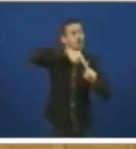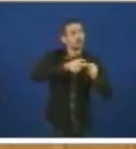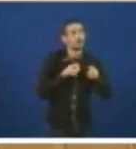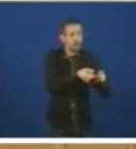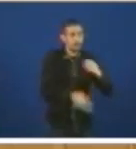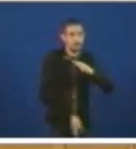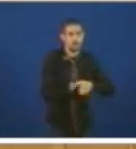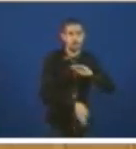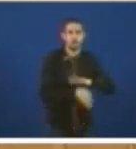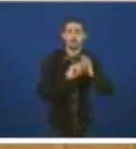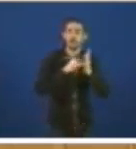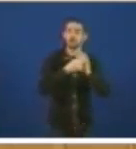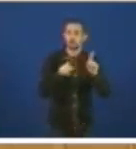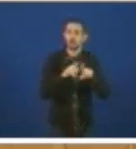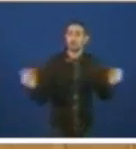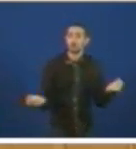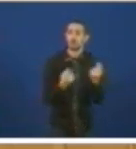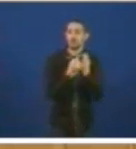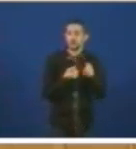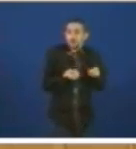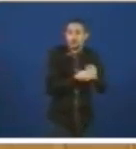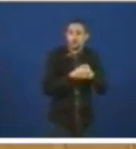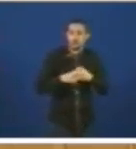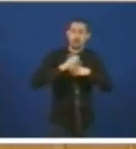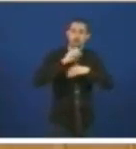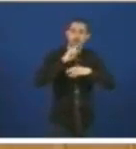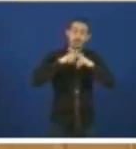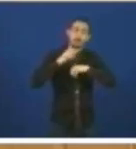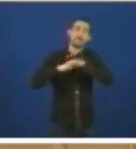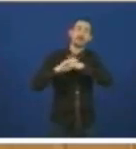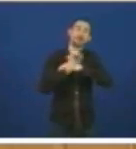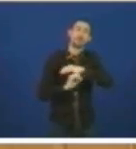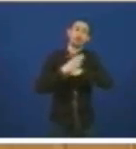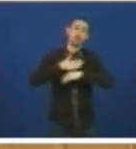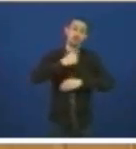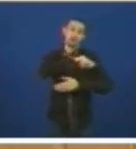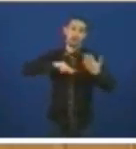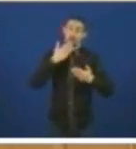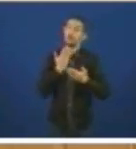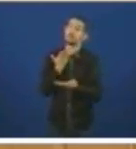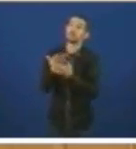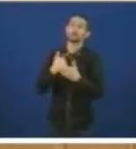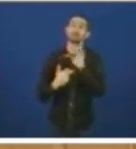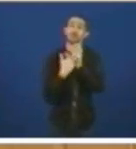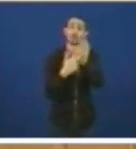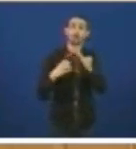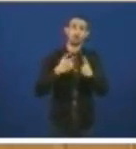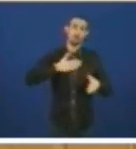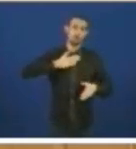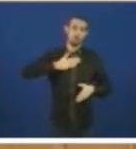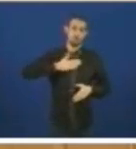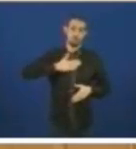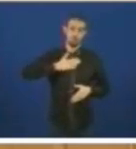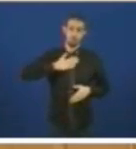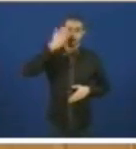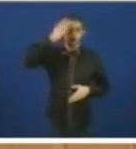avalado por o Coloxeo Oficial de Enxeneros Navais e Oceaneicos de Galicia a proposta deste Conselleiro un estudio concreto relativo á